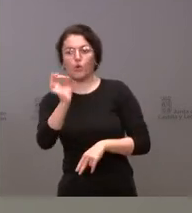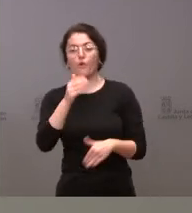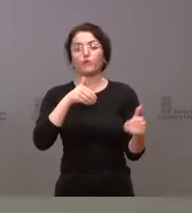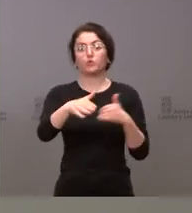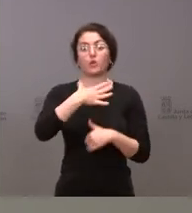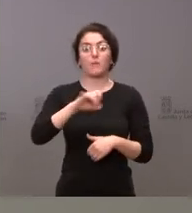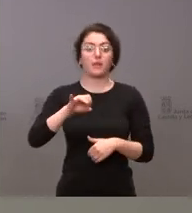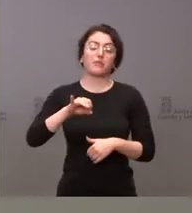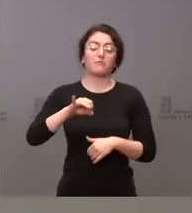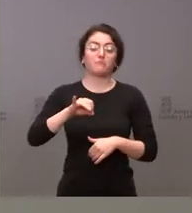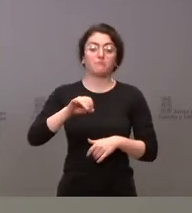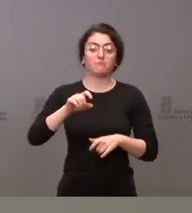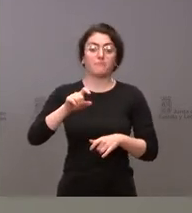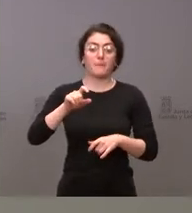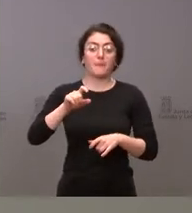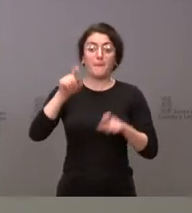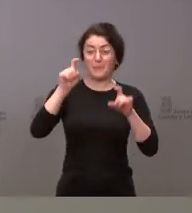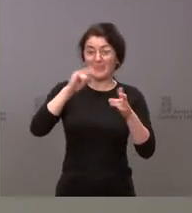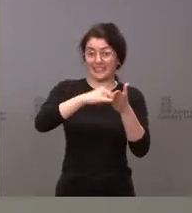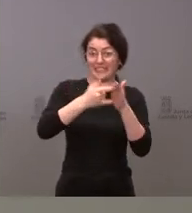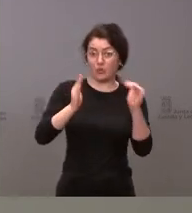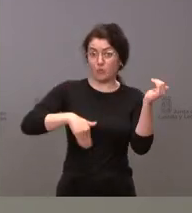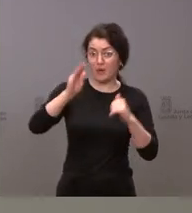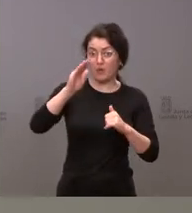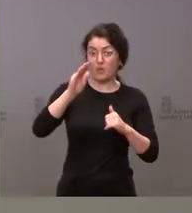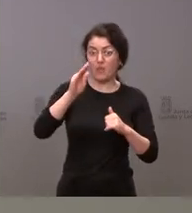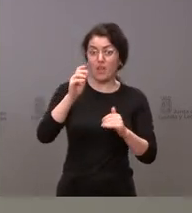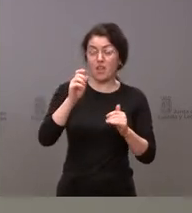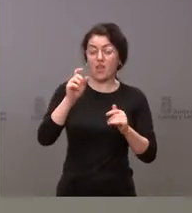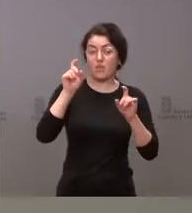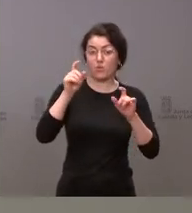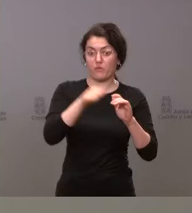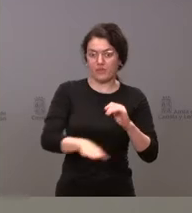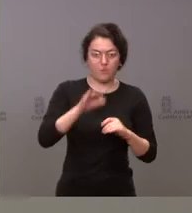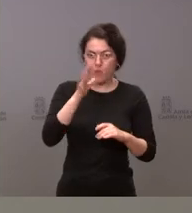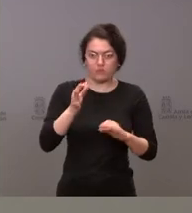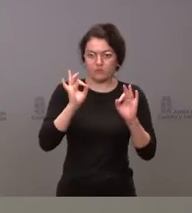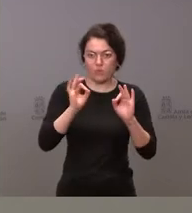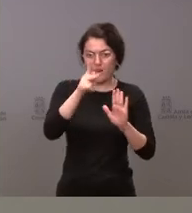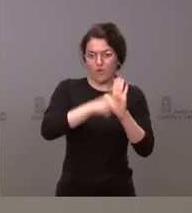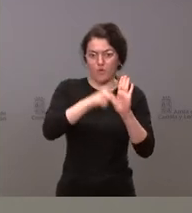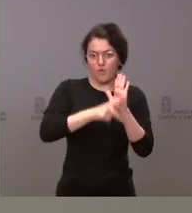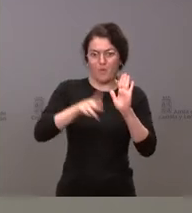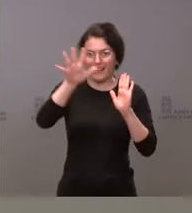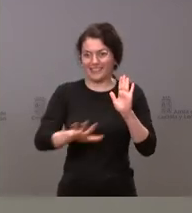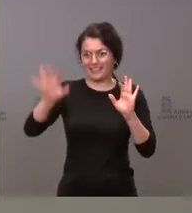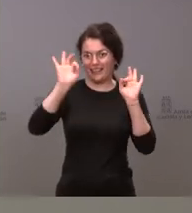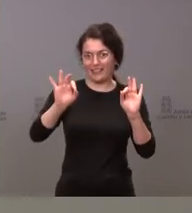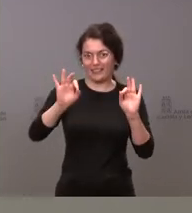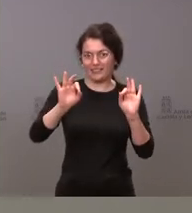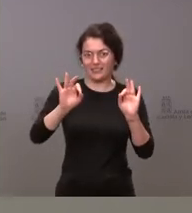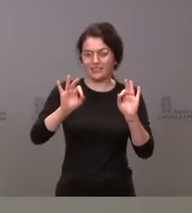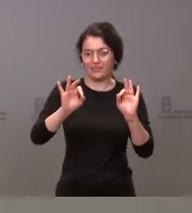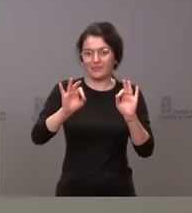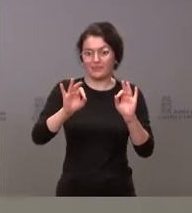a esos técnicos superiores de educación infantil, que vuelvo a decir que es una norma estatal la que determina qué titulados tienen que atender a estos niños, probablemente se puedan volver a